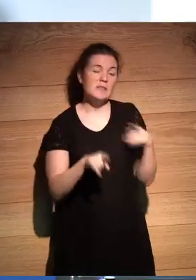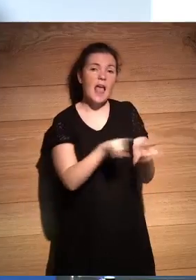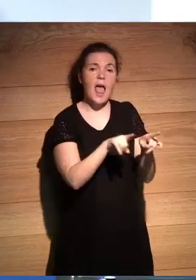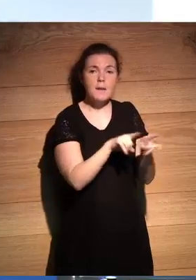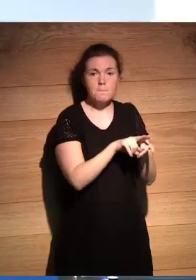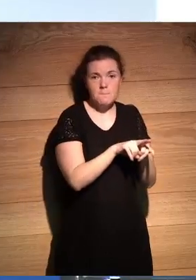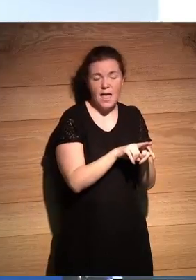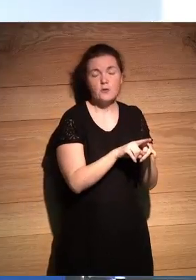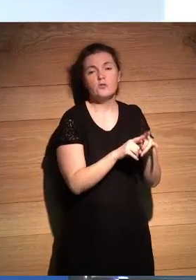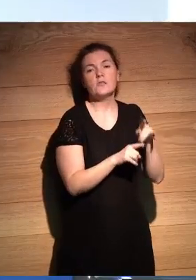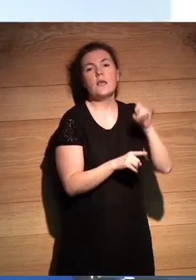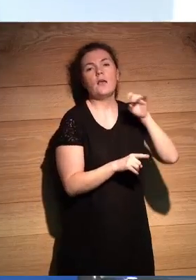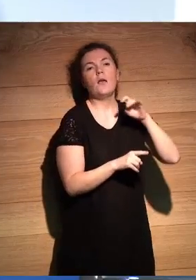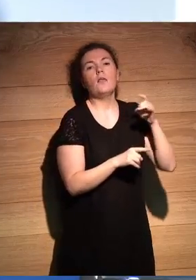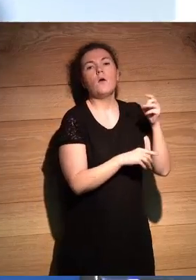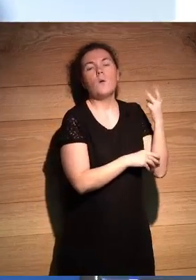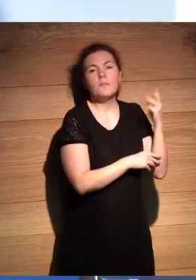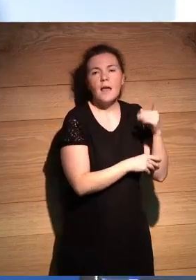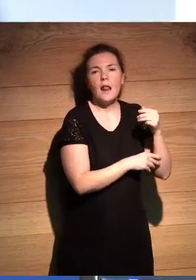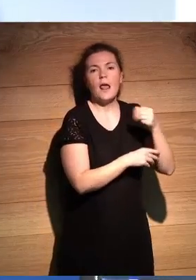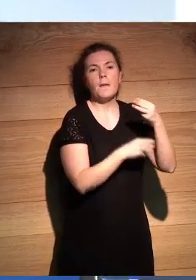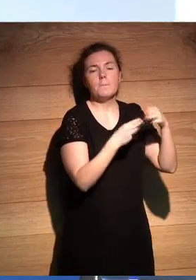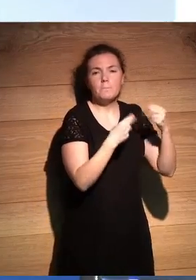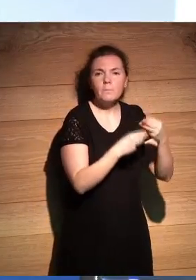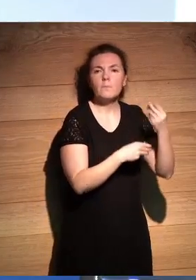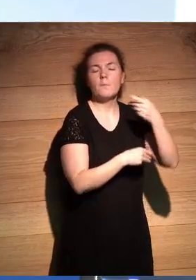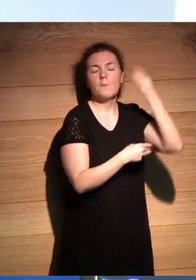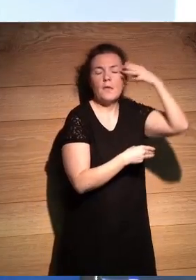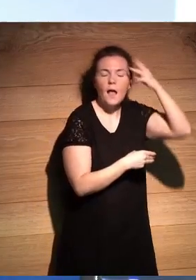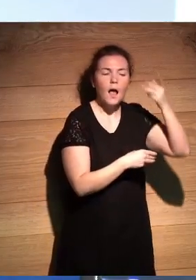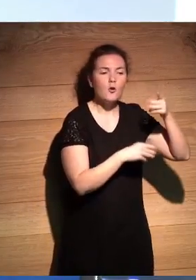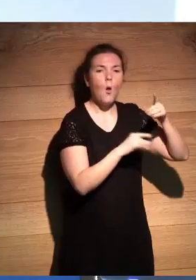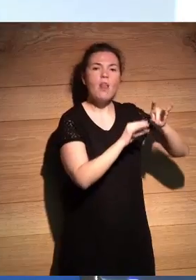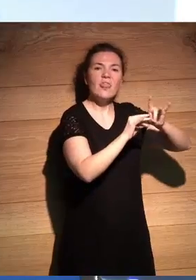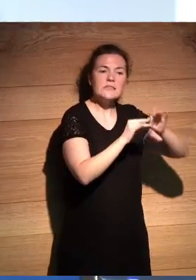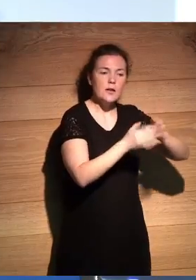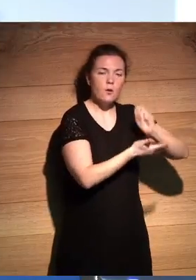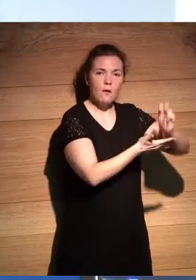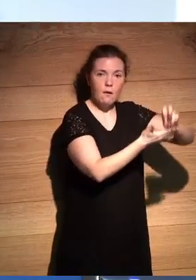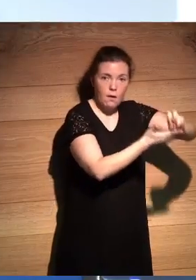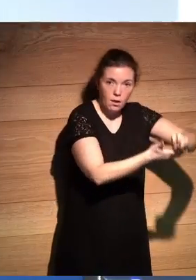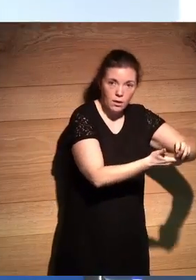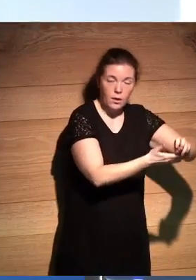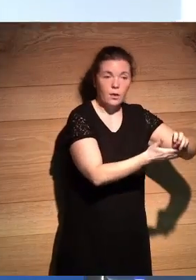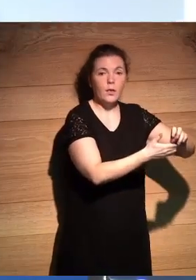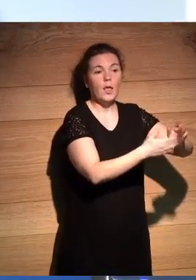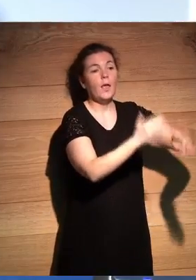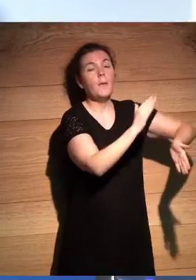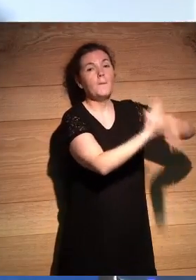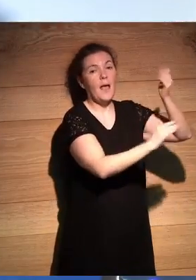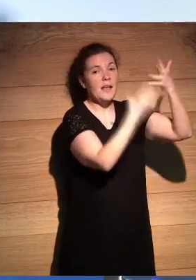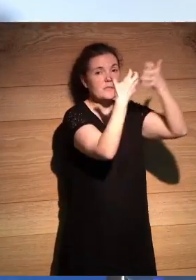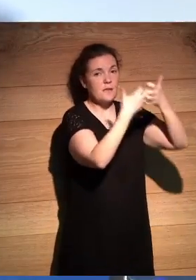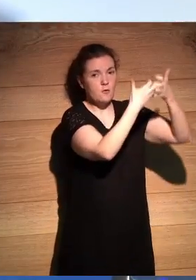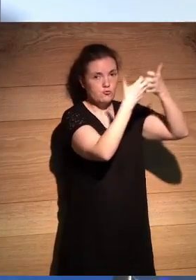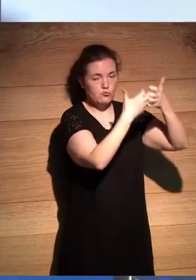salvadoreños, guatemaltecos, hondureños, mexicanos, que cruzan el desierto de Bolaño y cruzan a los Estados Unidos